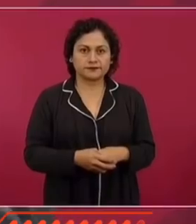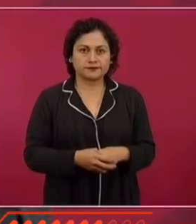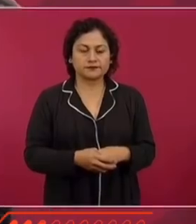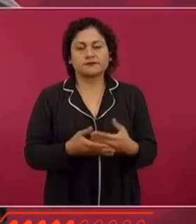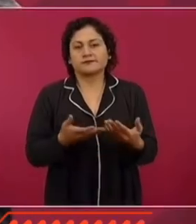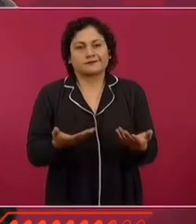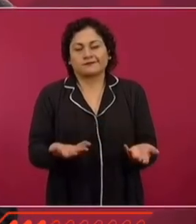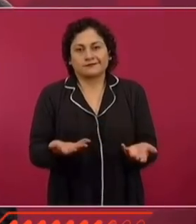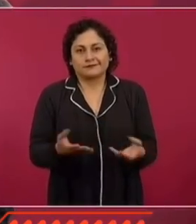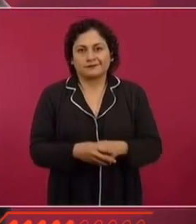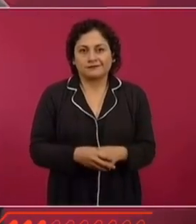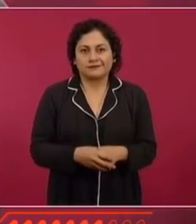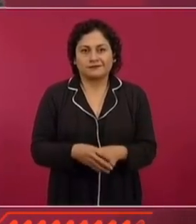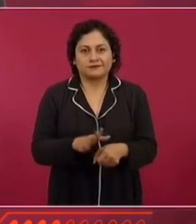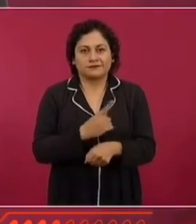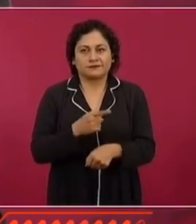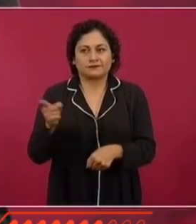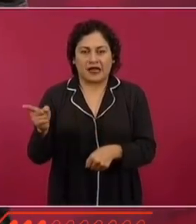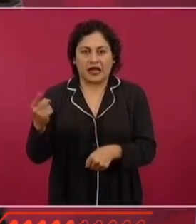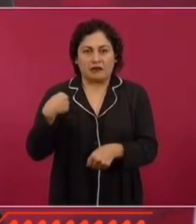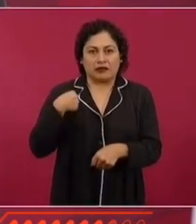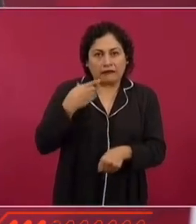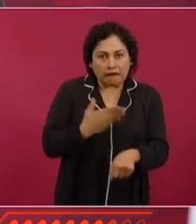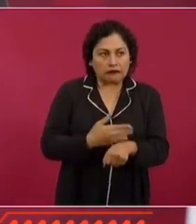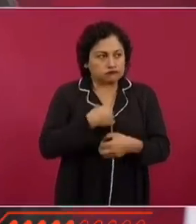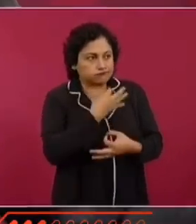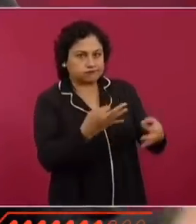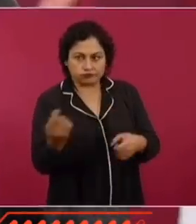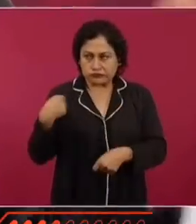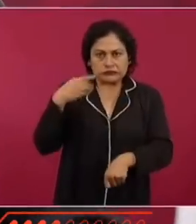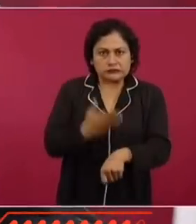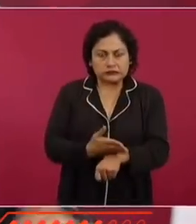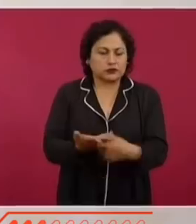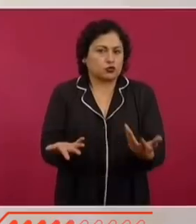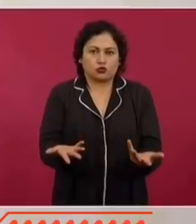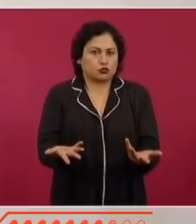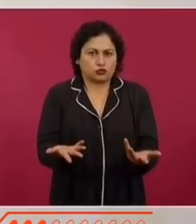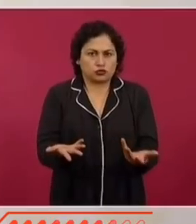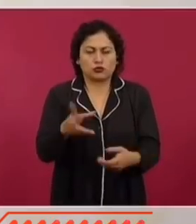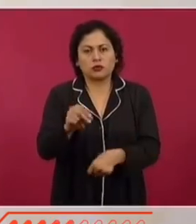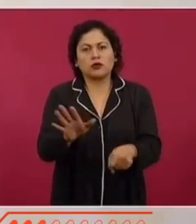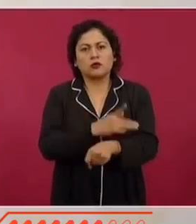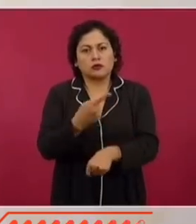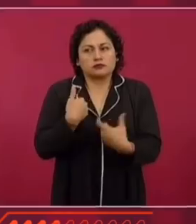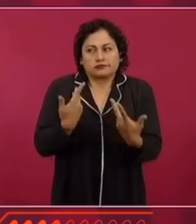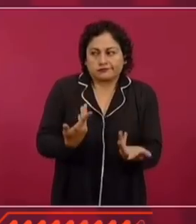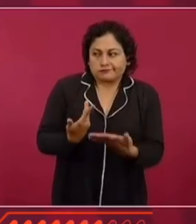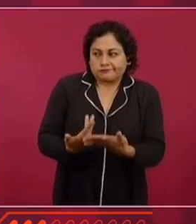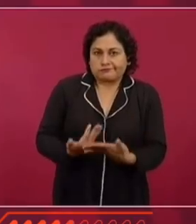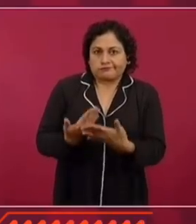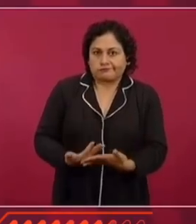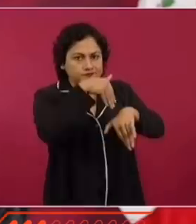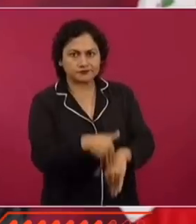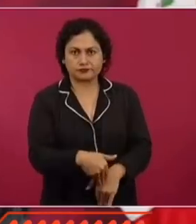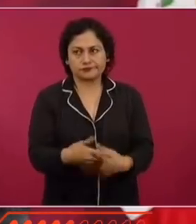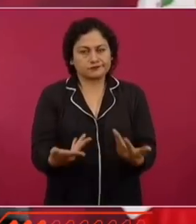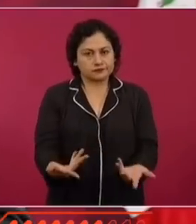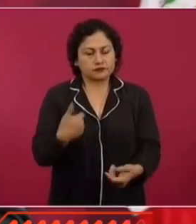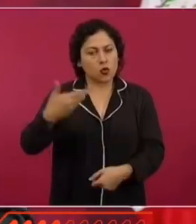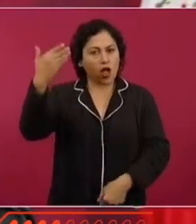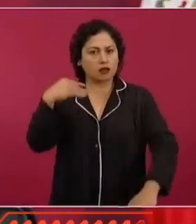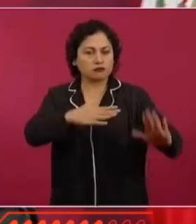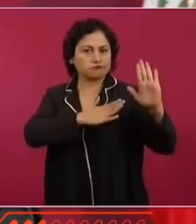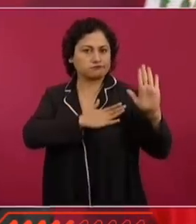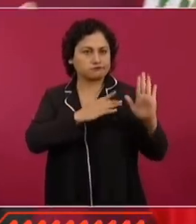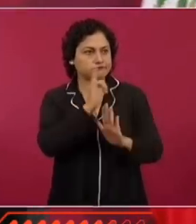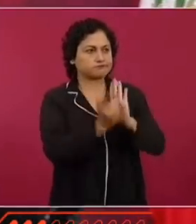y que no me vayan a cepillar por lo que estoy diciendo. Porque me veo obligado a hacerlo porque ofrecí cumplir con la Constitución, hacerla valer.